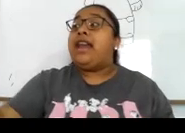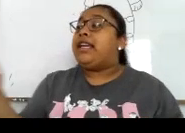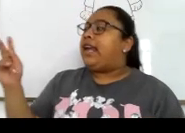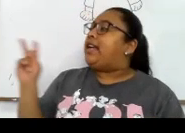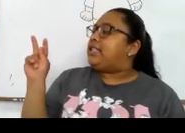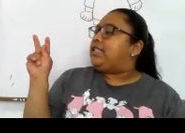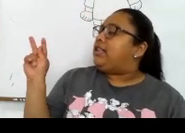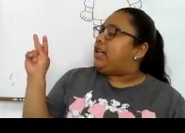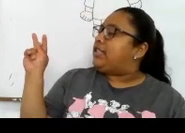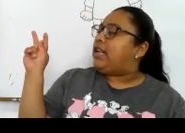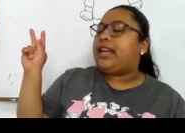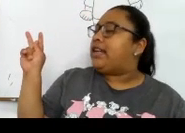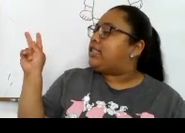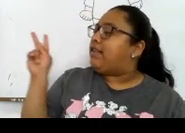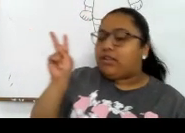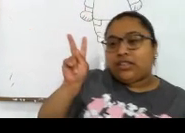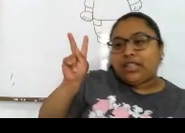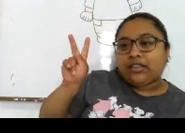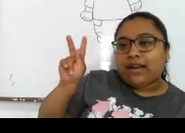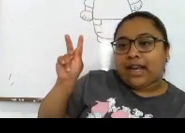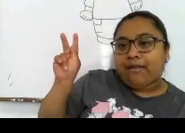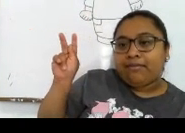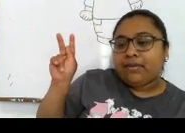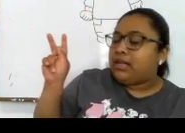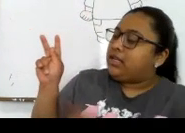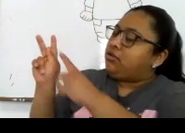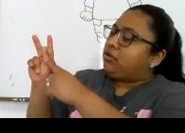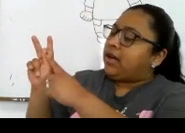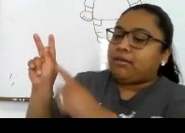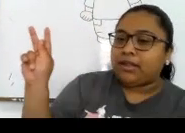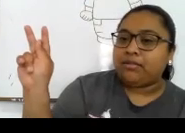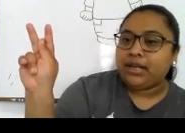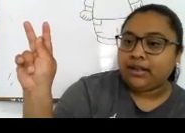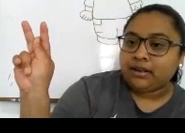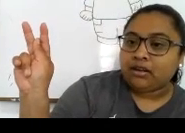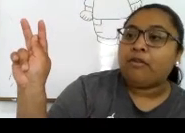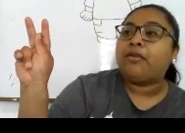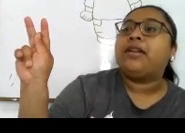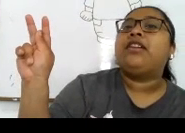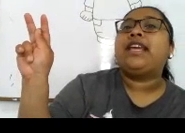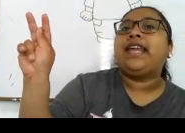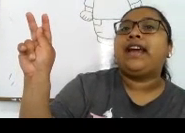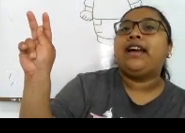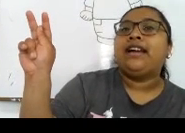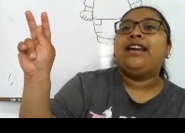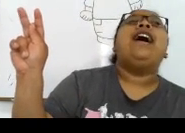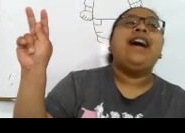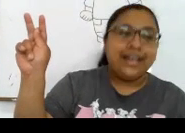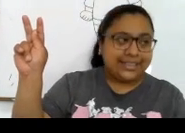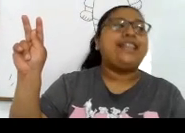Ah, la Y es así Gracias, la Y es así Los dos deditos van acá Y uno va acá en medio, miren Como formando la Y